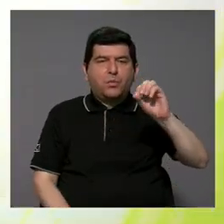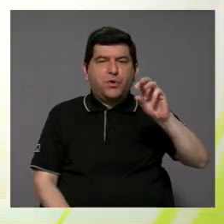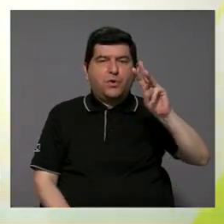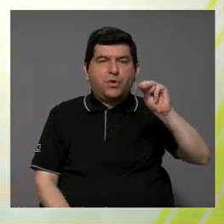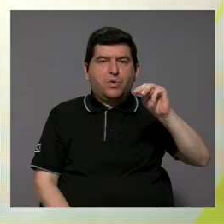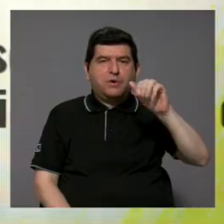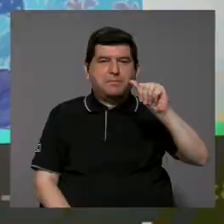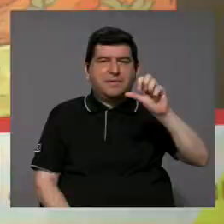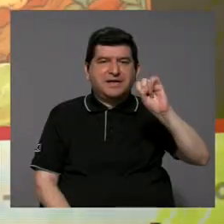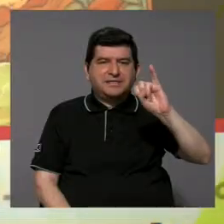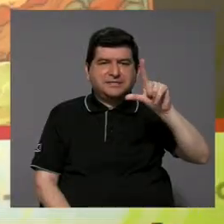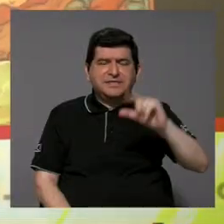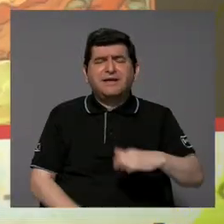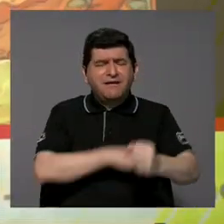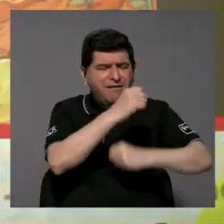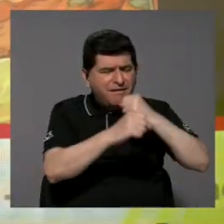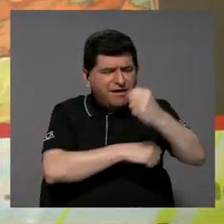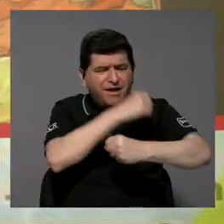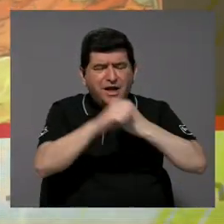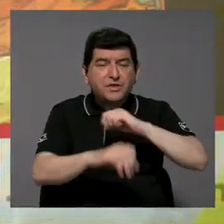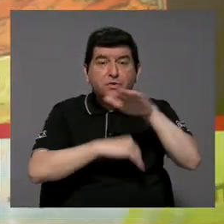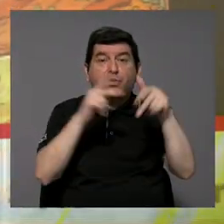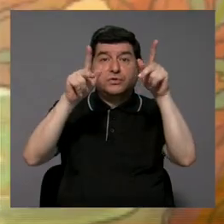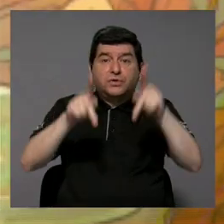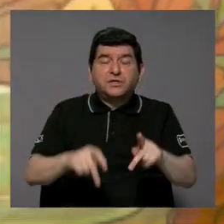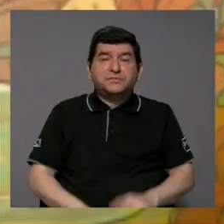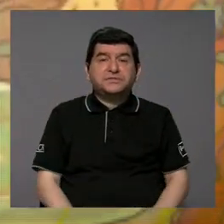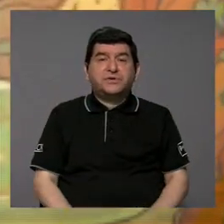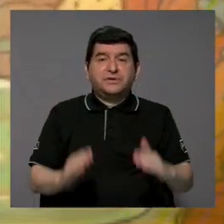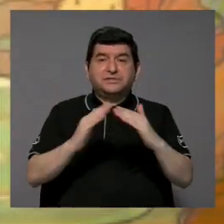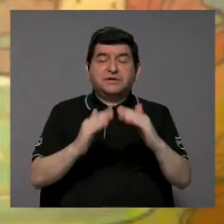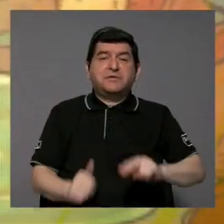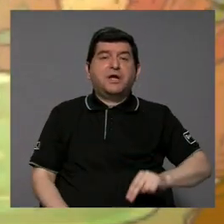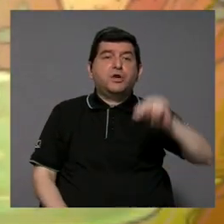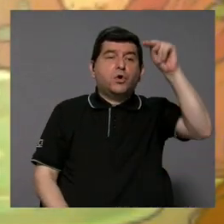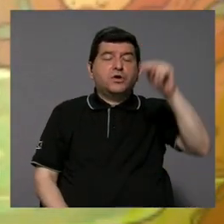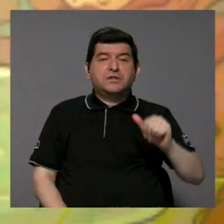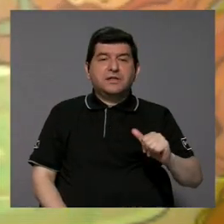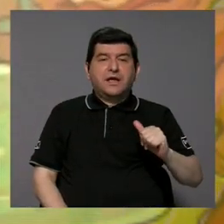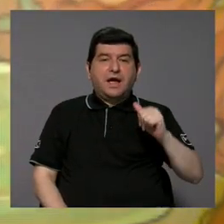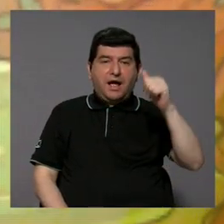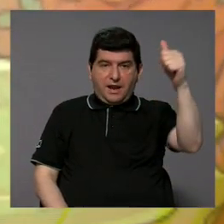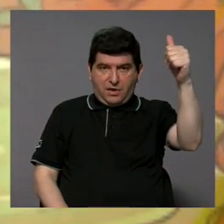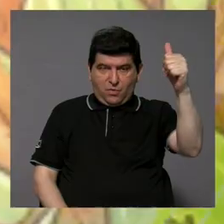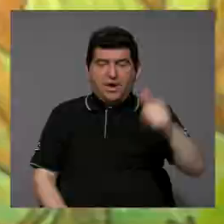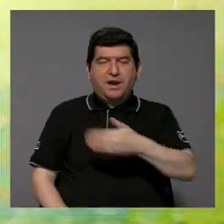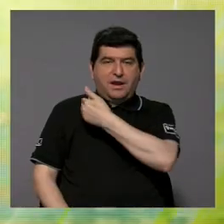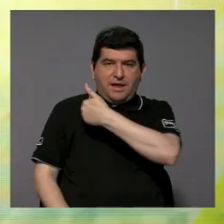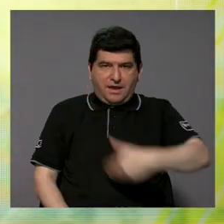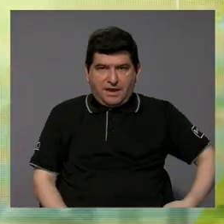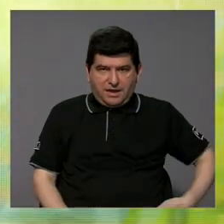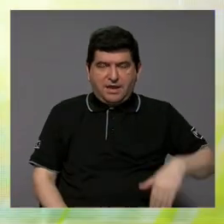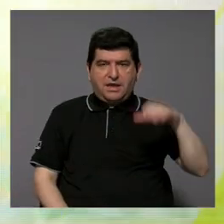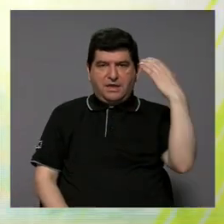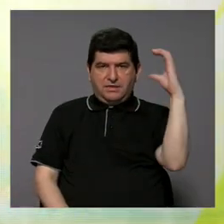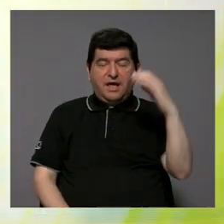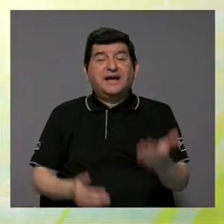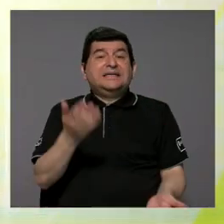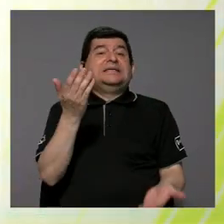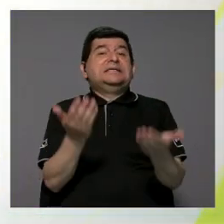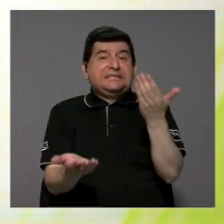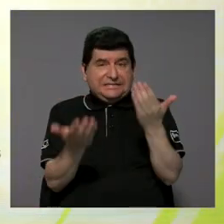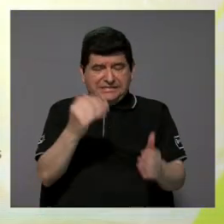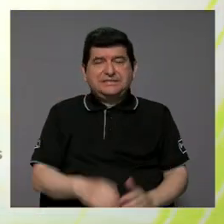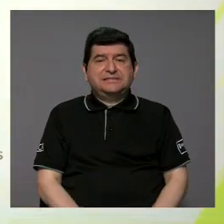o qué sucede a todos los habitantes de la parte norte de Alajuela, de Heredia o de Cartago, que muy